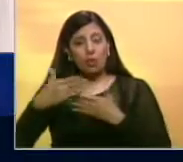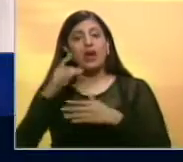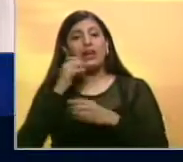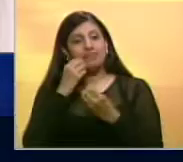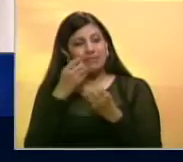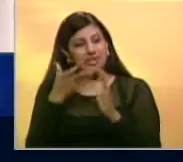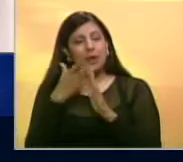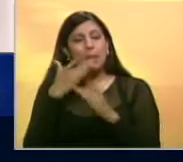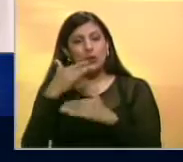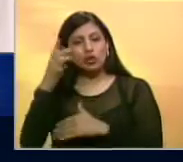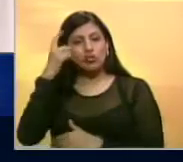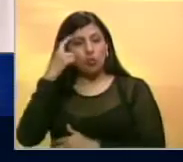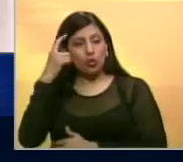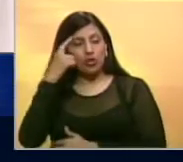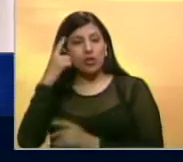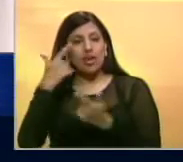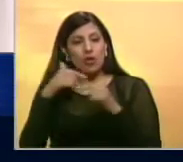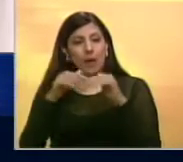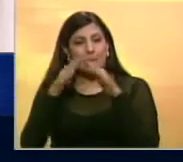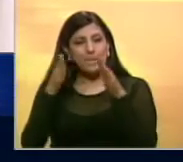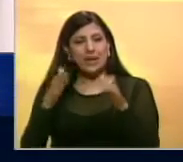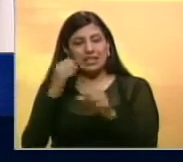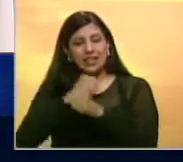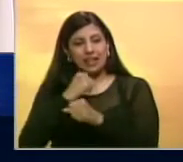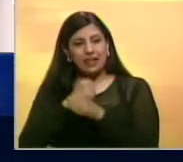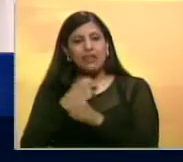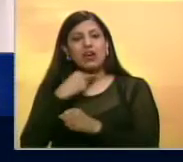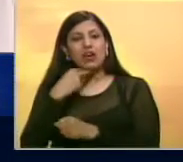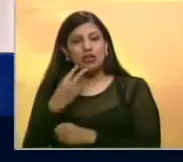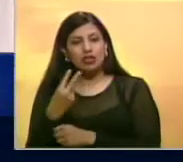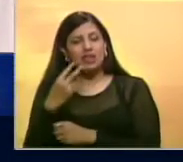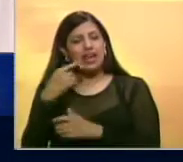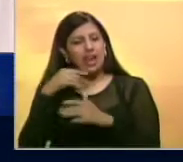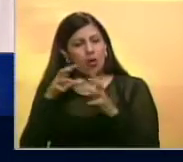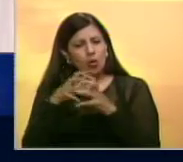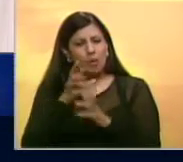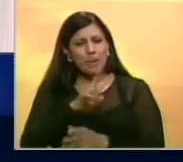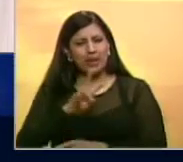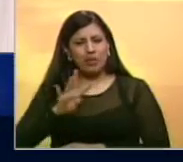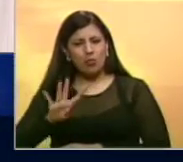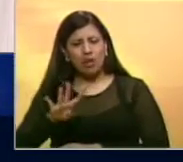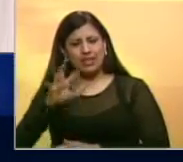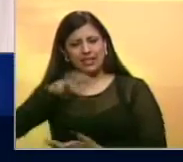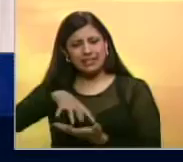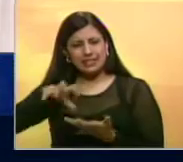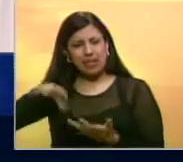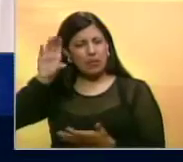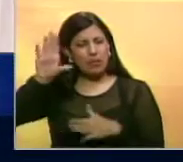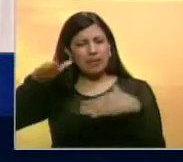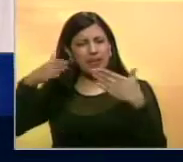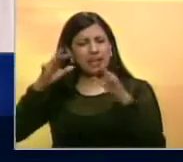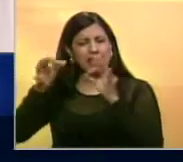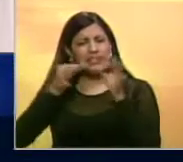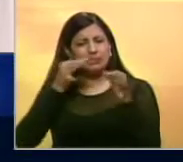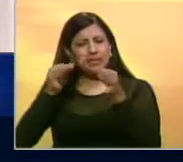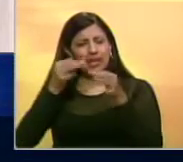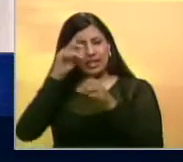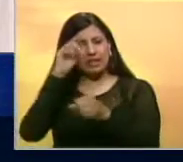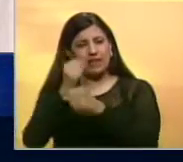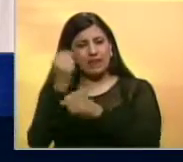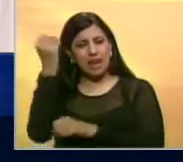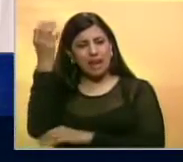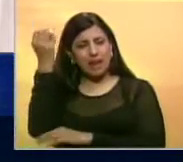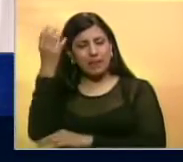afirmó que en los próximos días se instalarán mesas de trabajo y vocerías dentro de los 24 estados del país para explicar el funcionamiento del